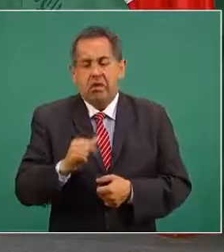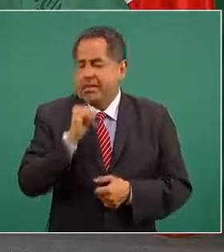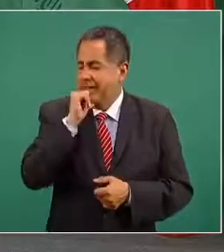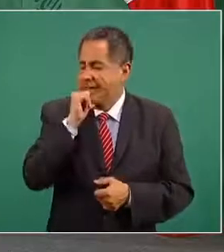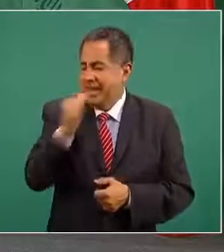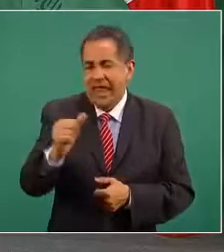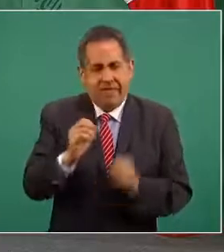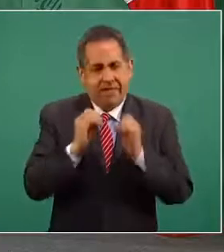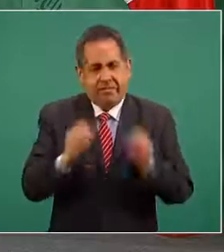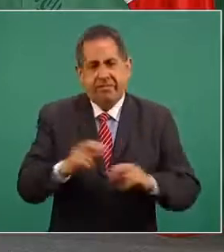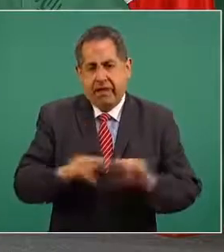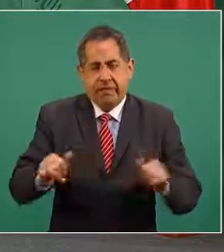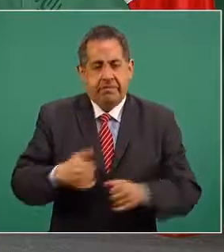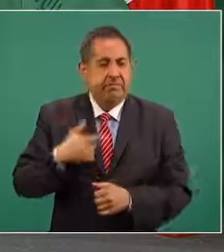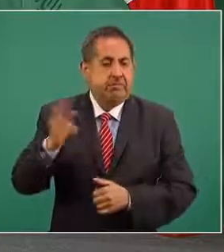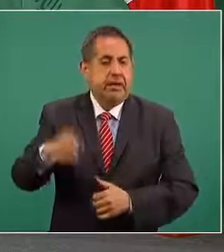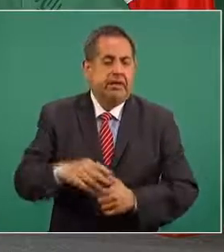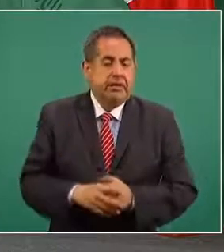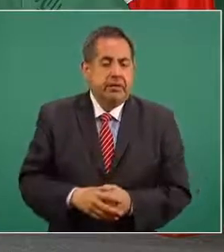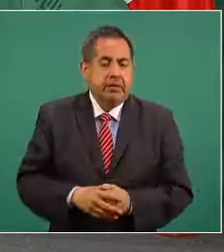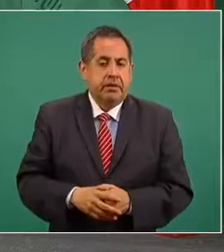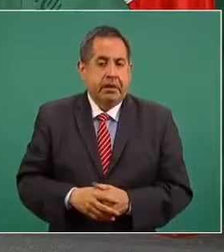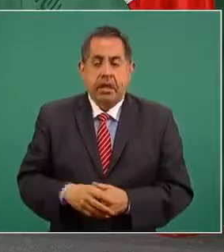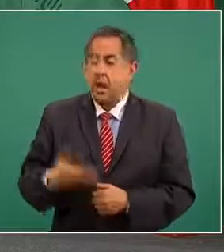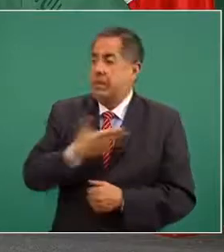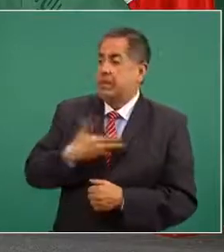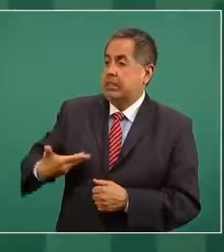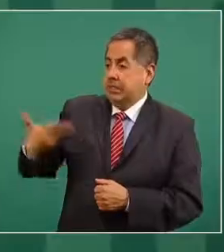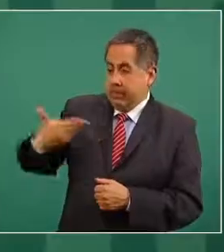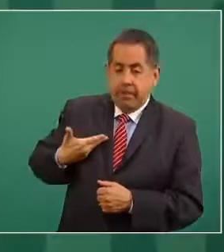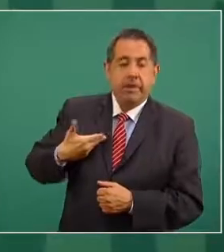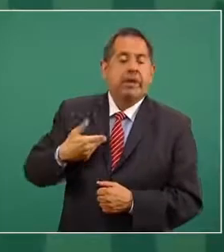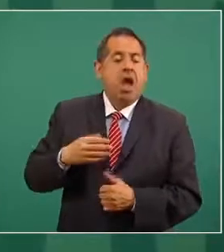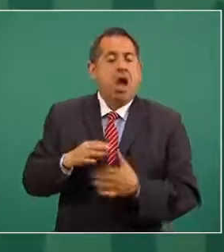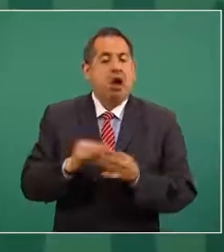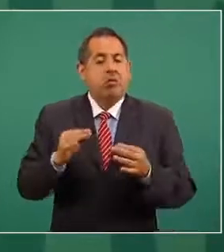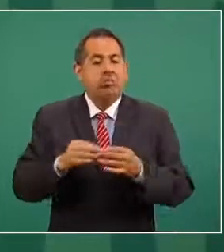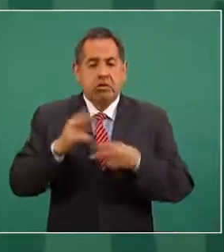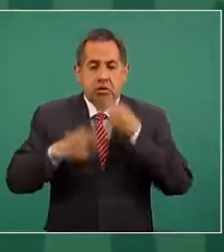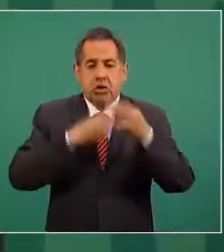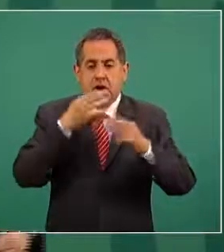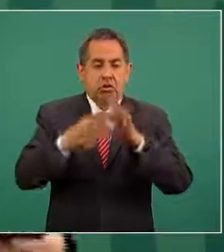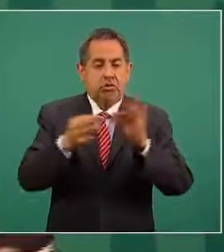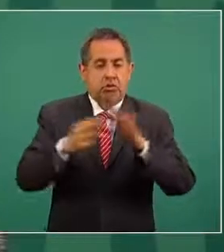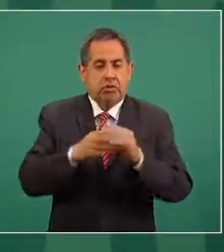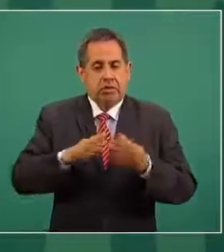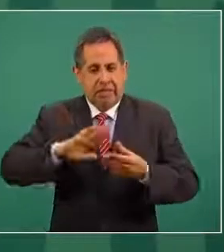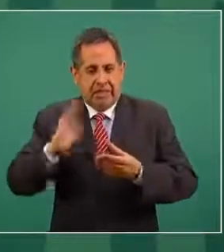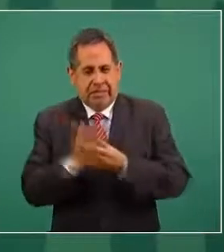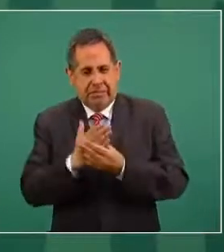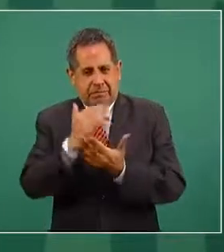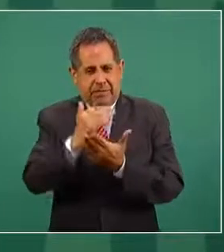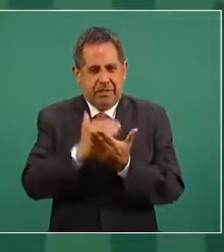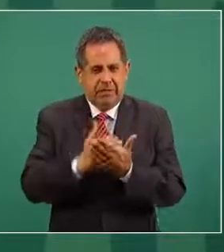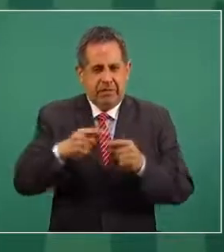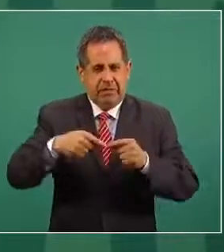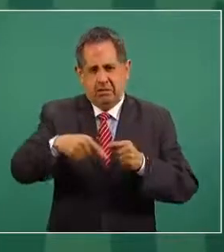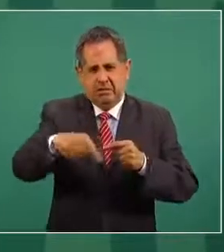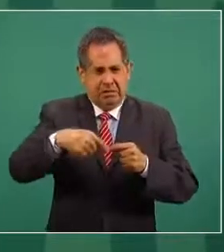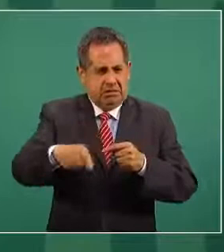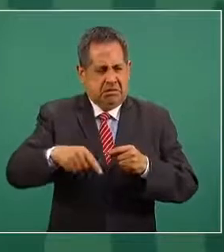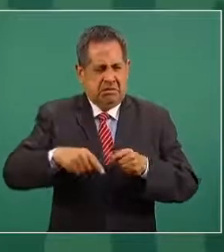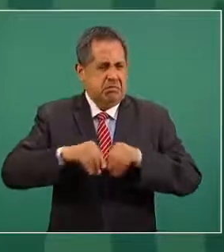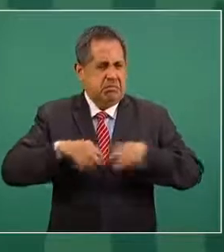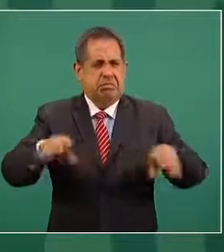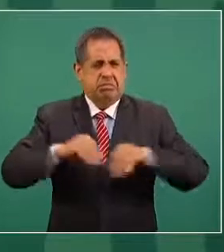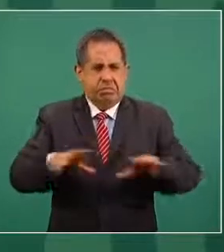Esa es la verdad. Me pide el señor presidente que demos a conocer el expediente en el transcurso de las próximas horas